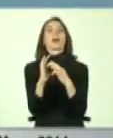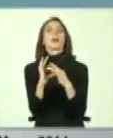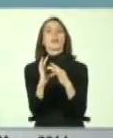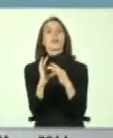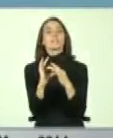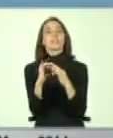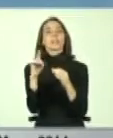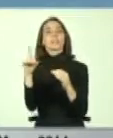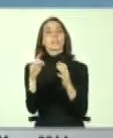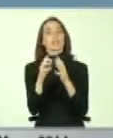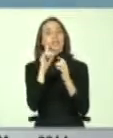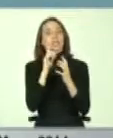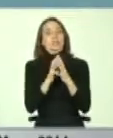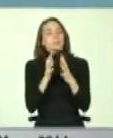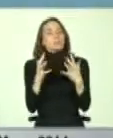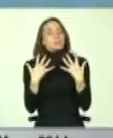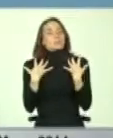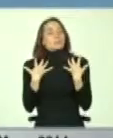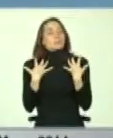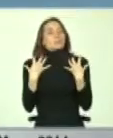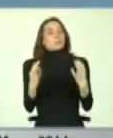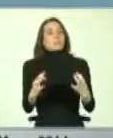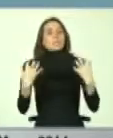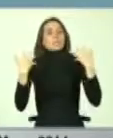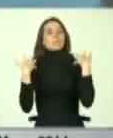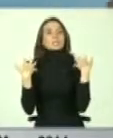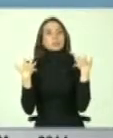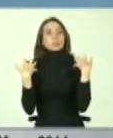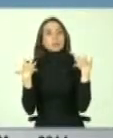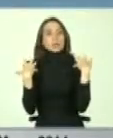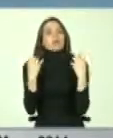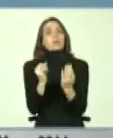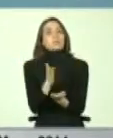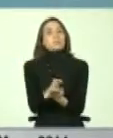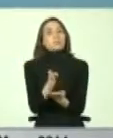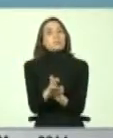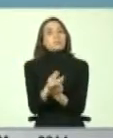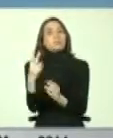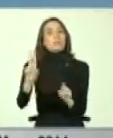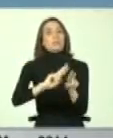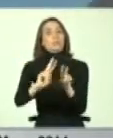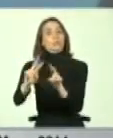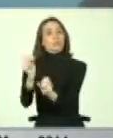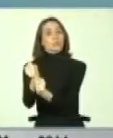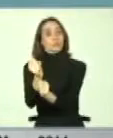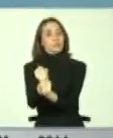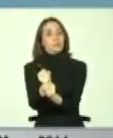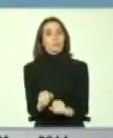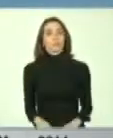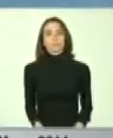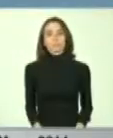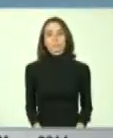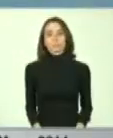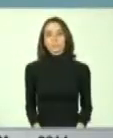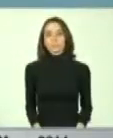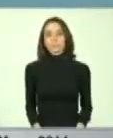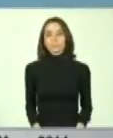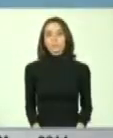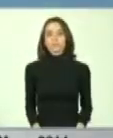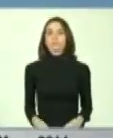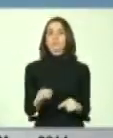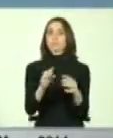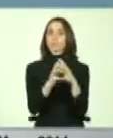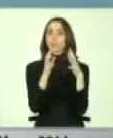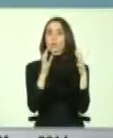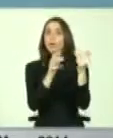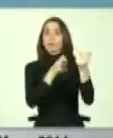alto sentido de responsabilidad y rigurosidad en sus quehaceres. Esto implicó un